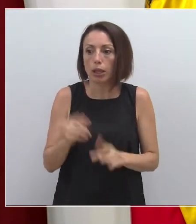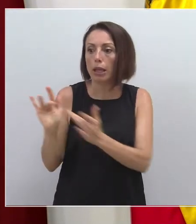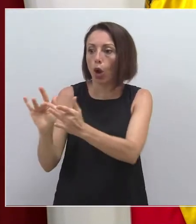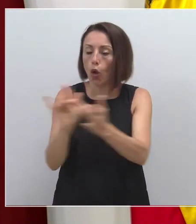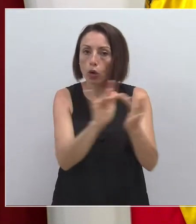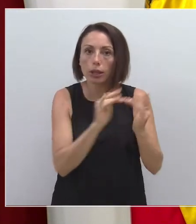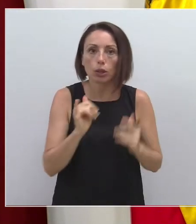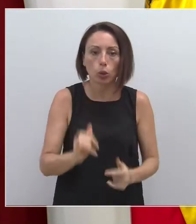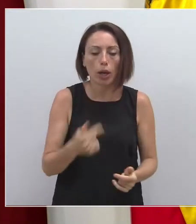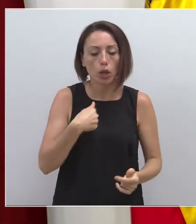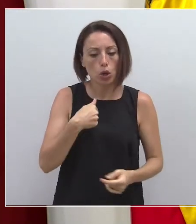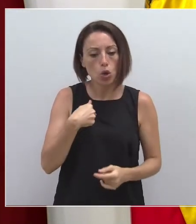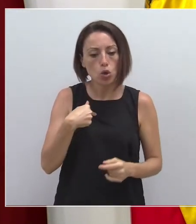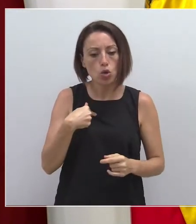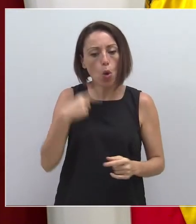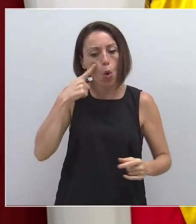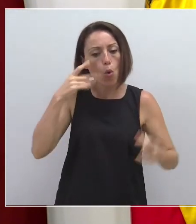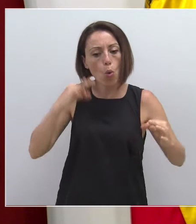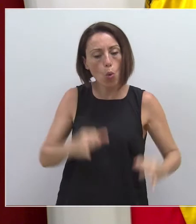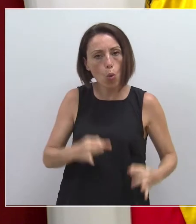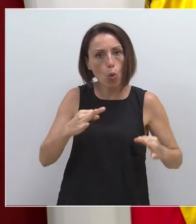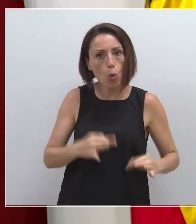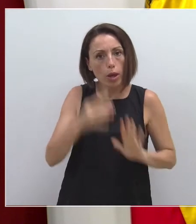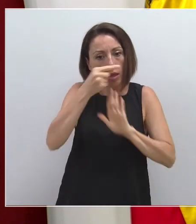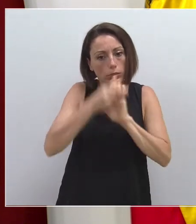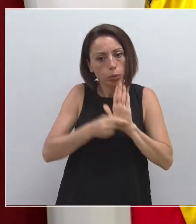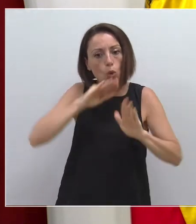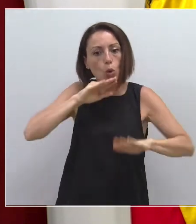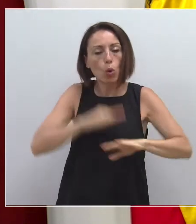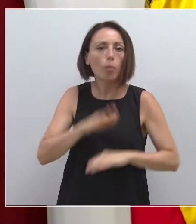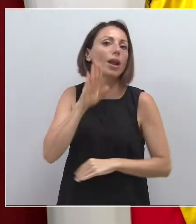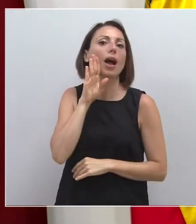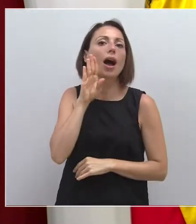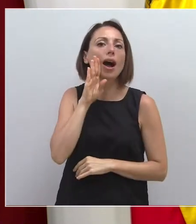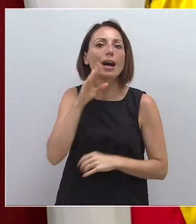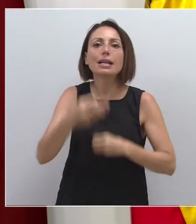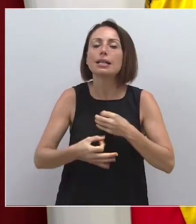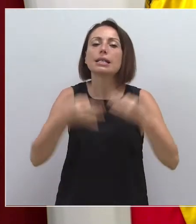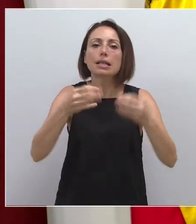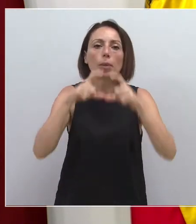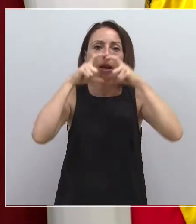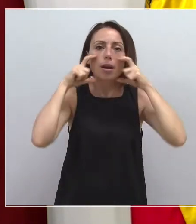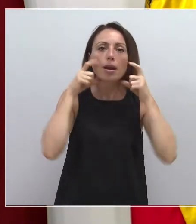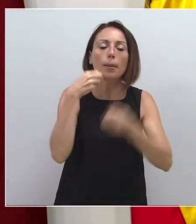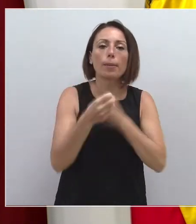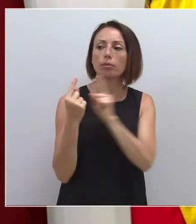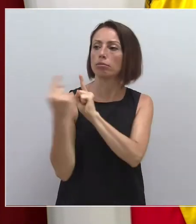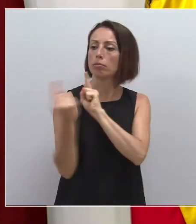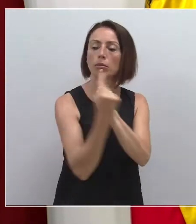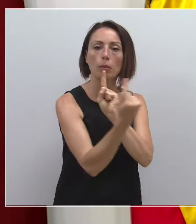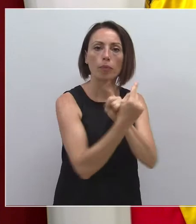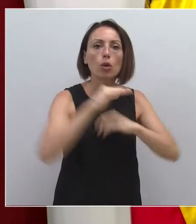pues actuemos con la prudencia y estos parámetros que les estamos comentando. Siempre el uso de la mascarilla, siempre el uso de la distancia